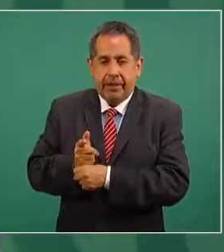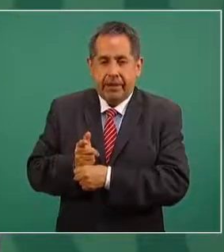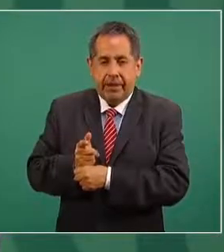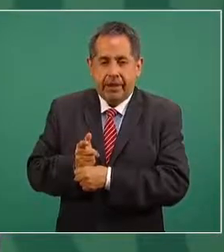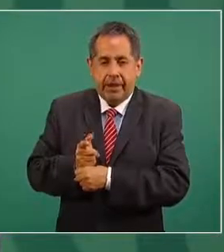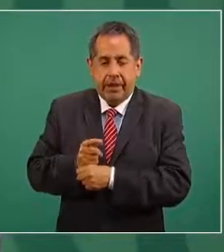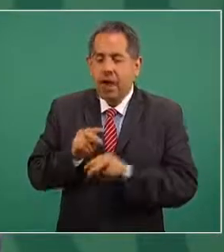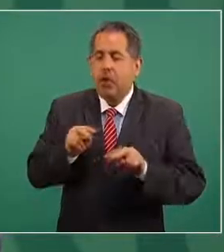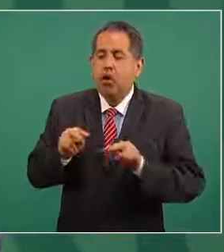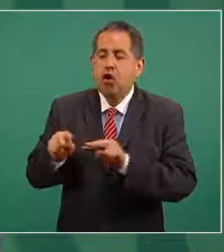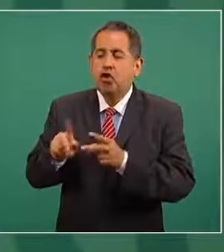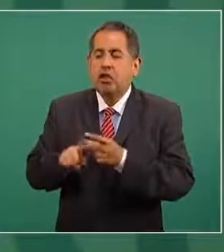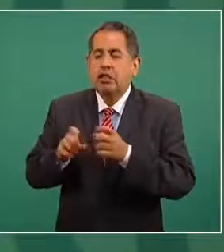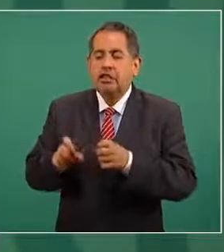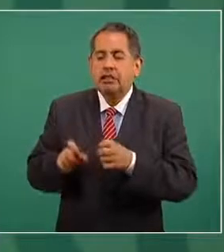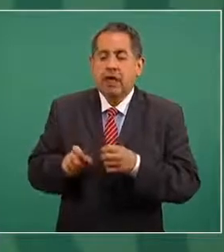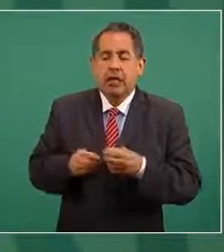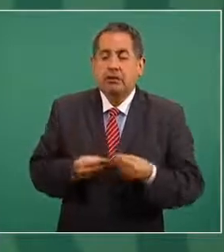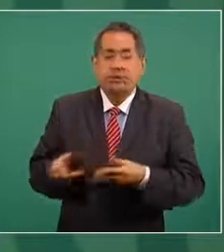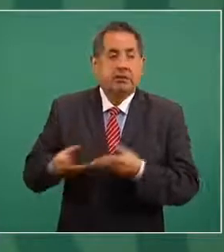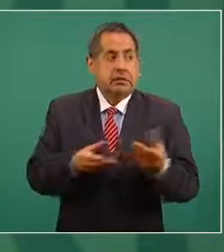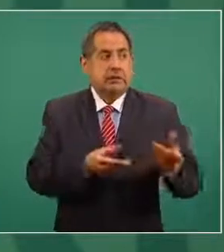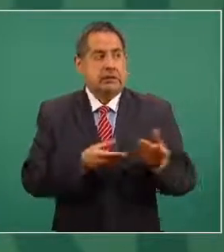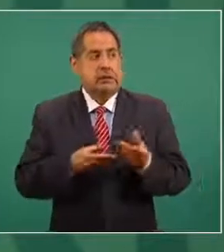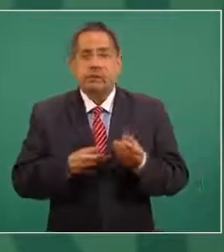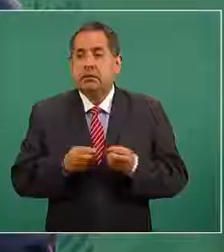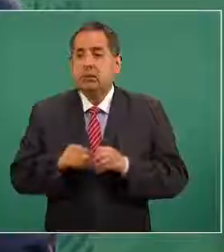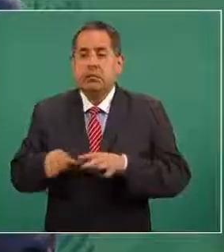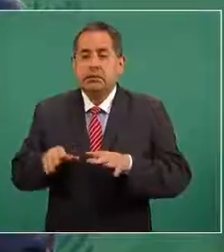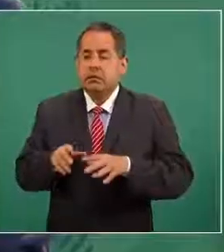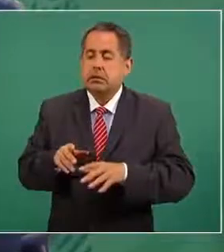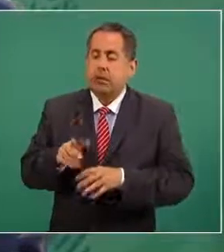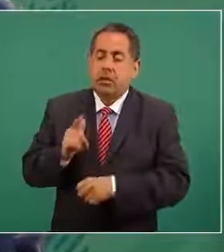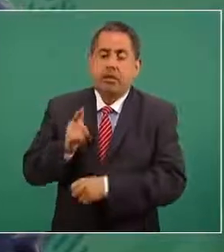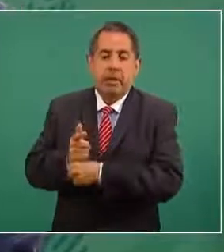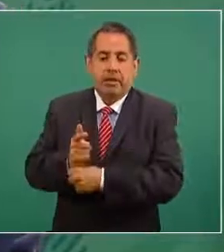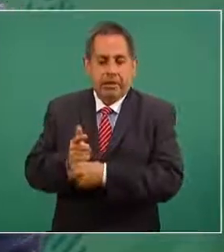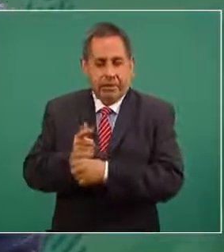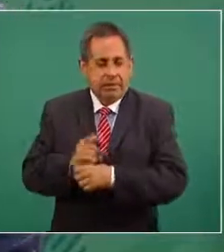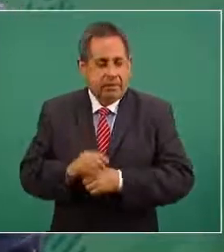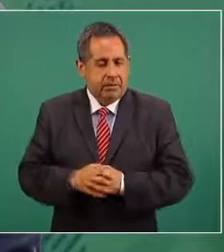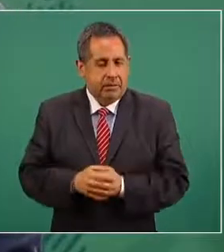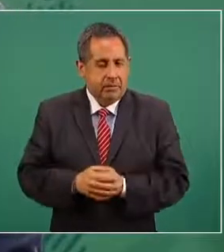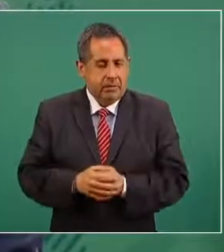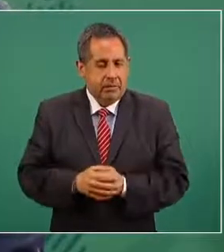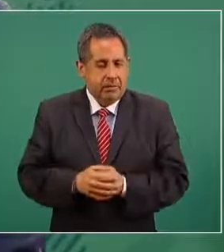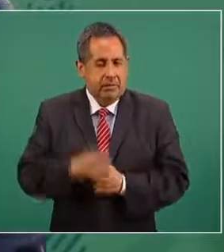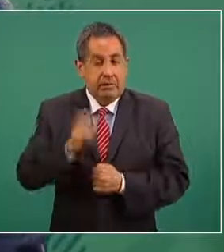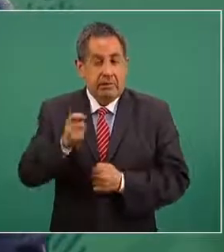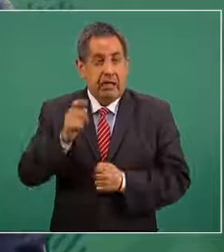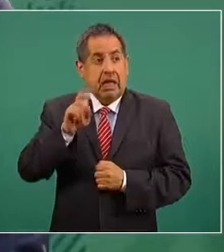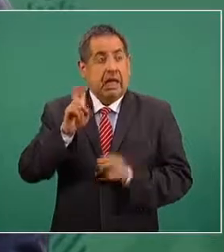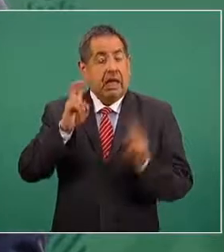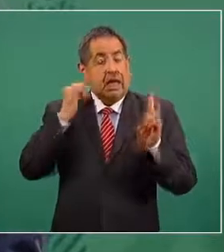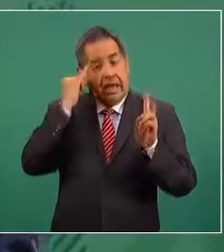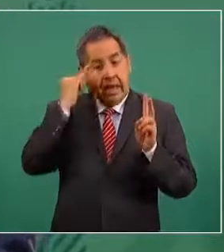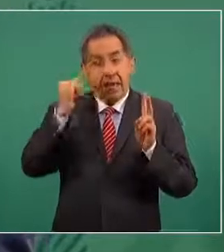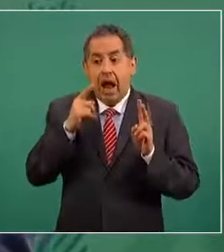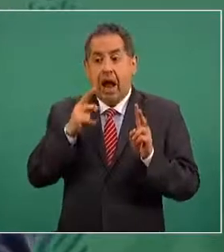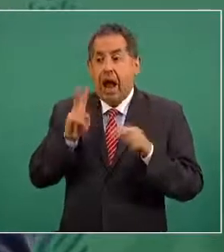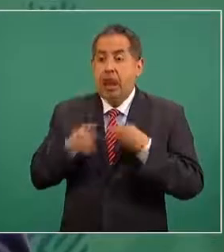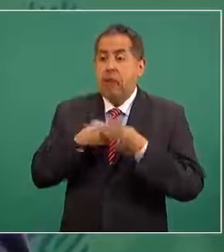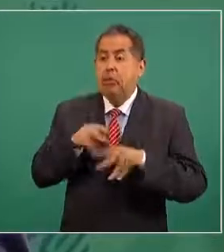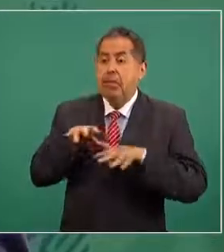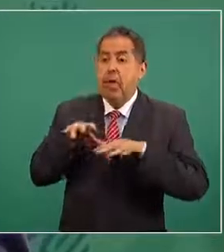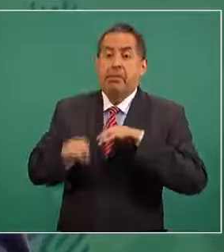vigiladas se les diera seguimiento y así supuestamente aprender a